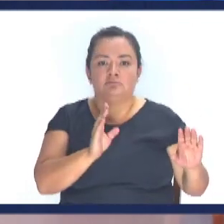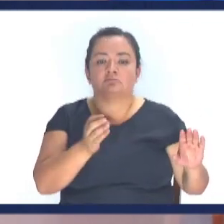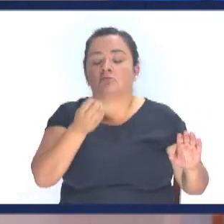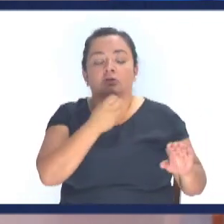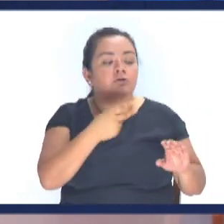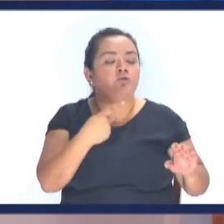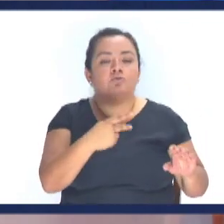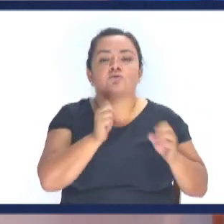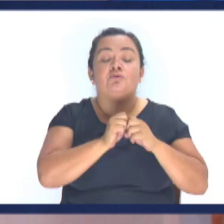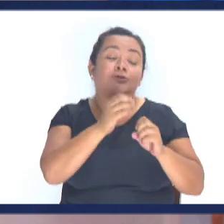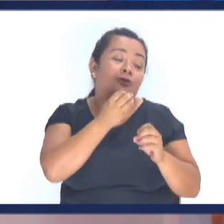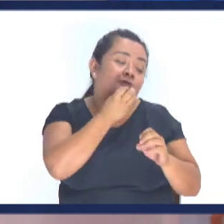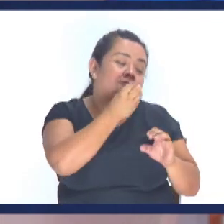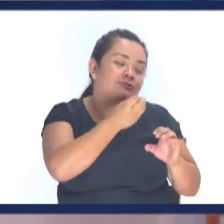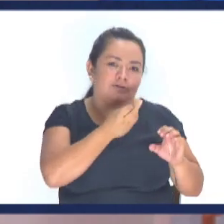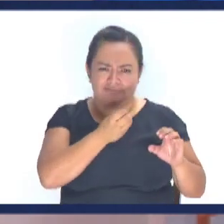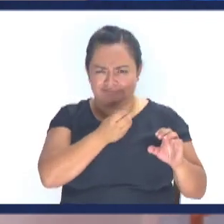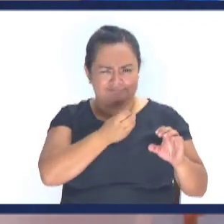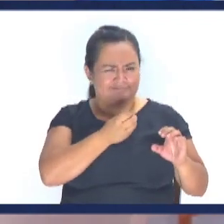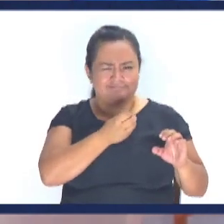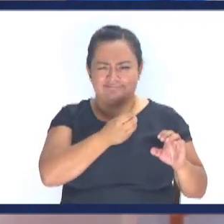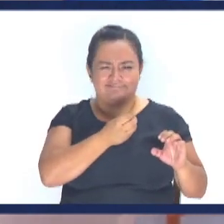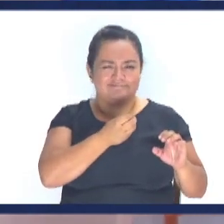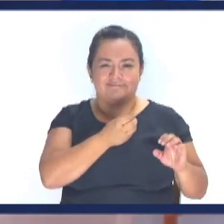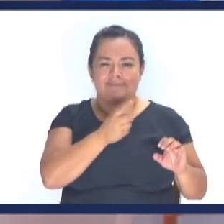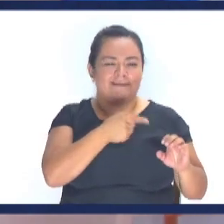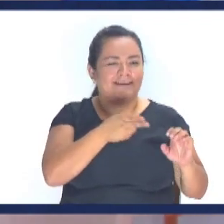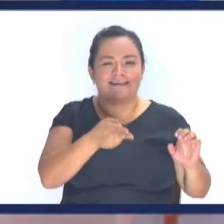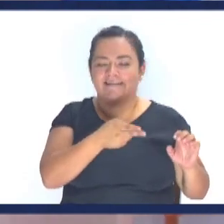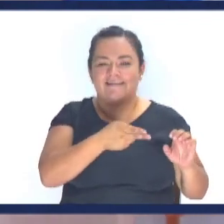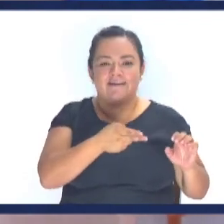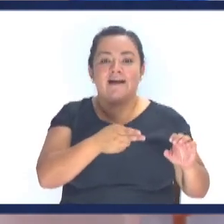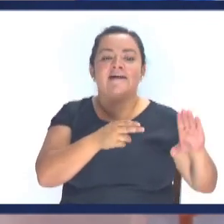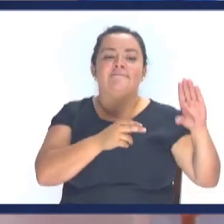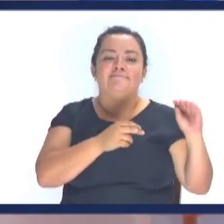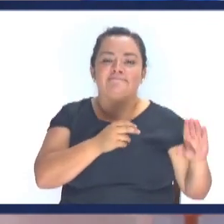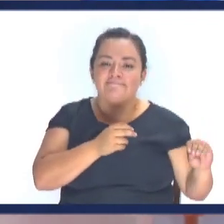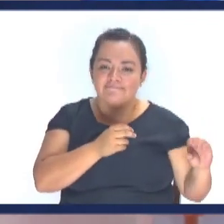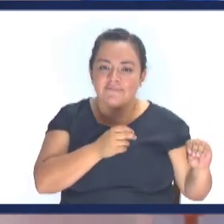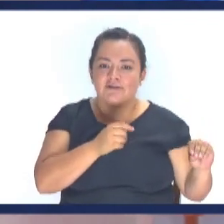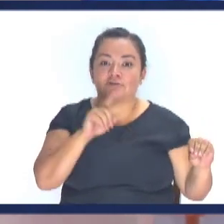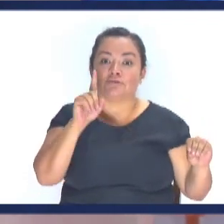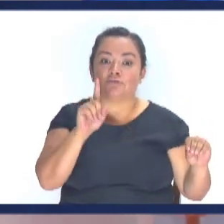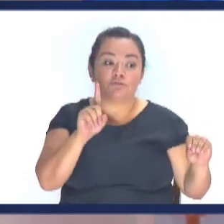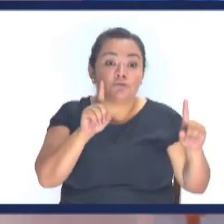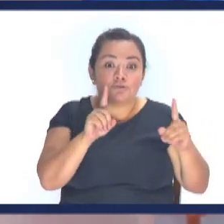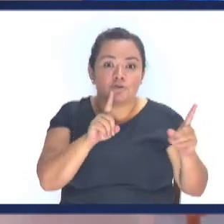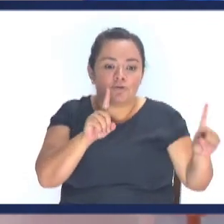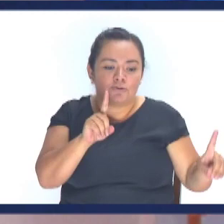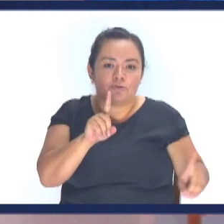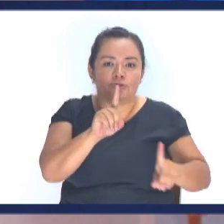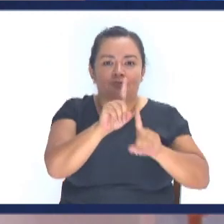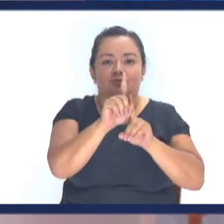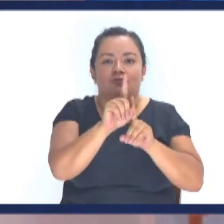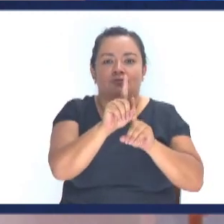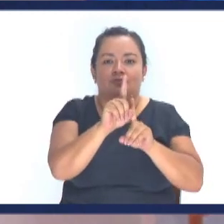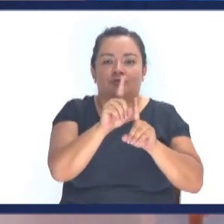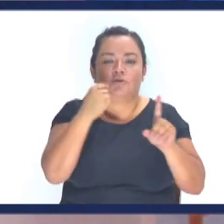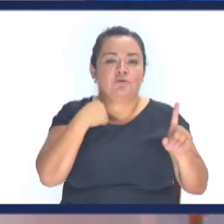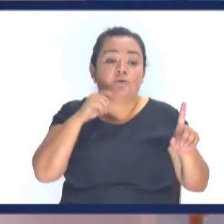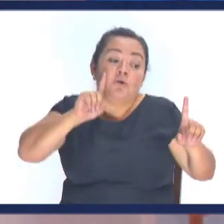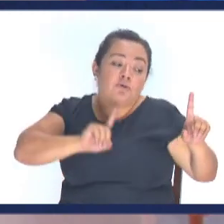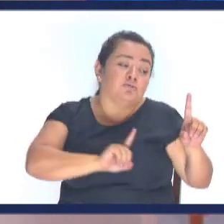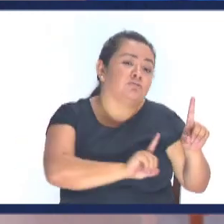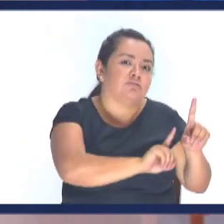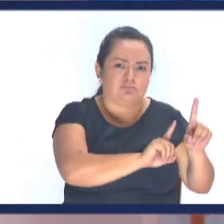Come usted Ay ha de tener no sé qué Come el chucho El perro Es su compañía ¿Eh? No